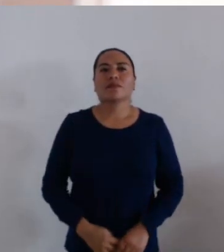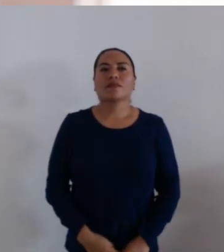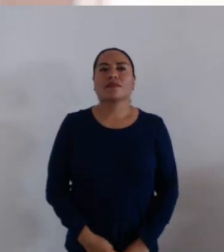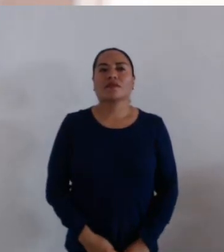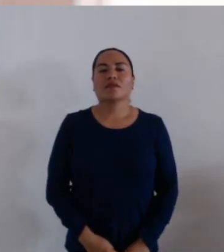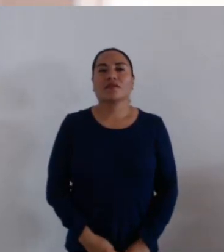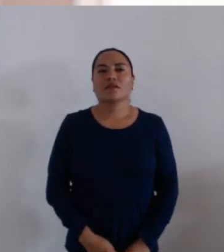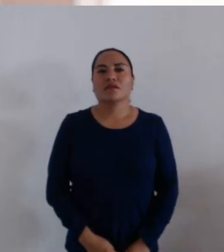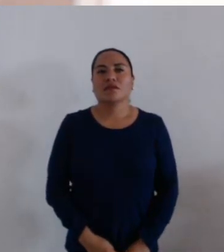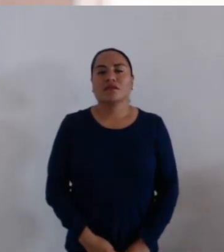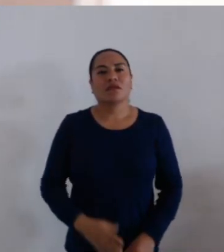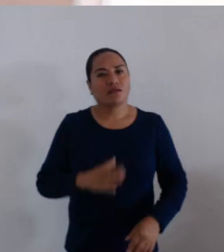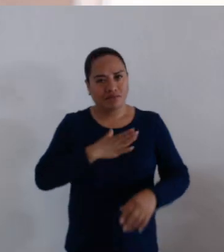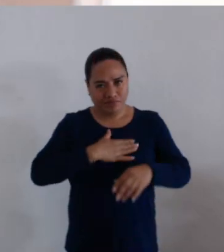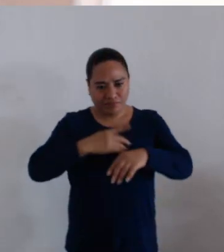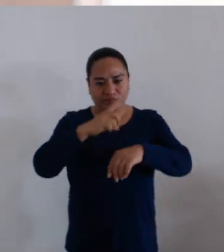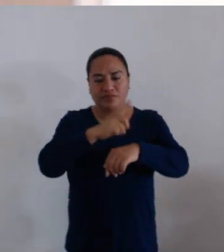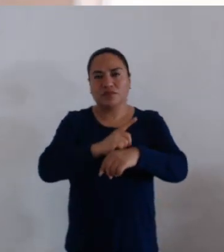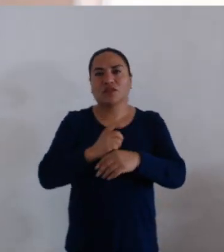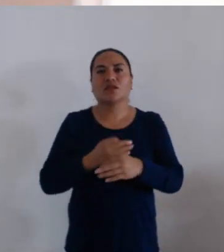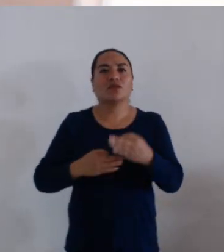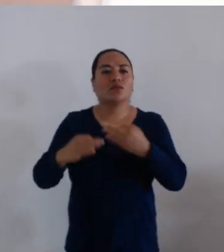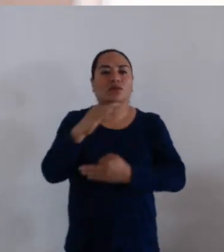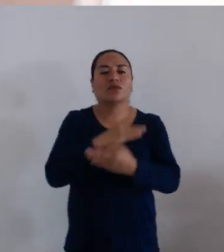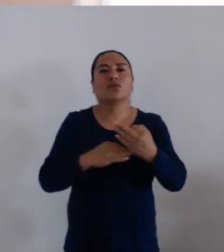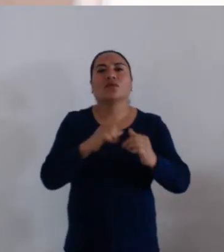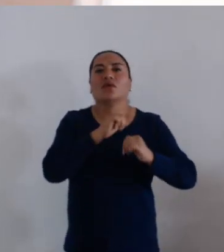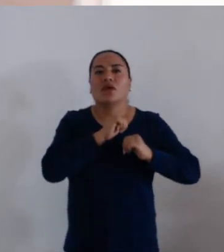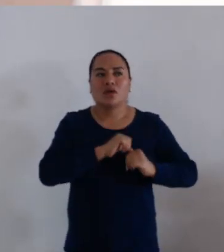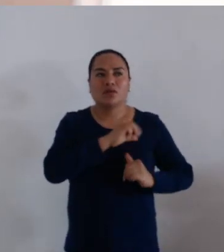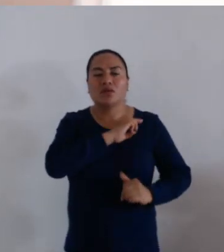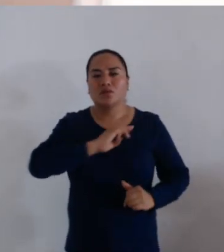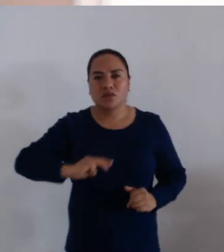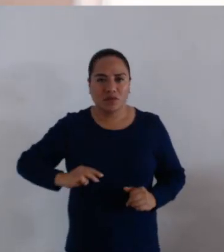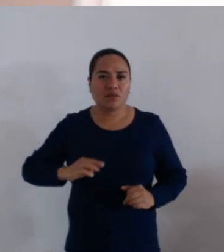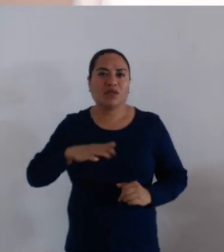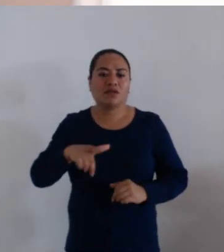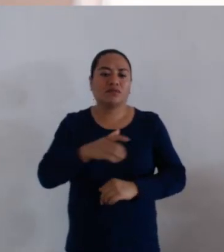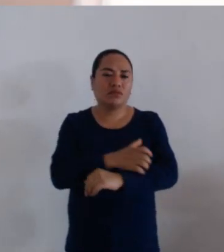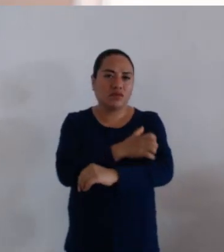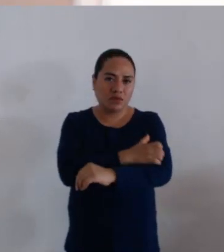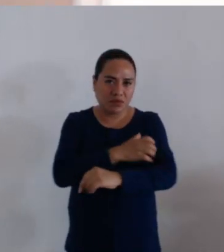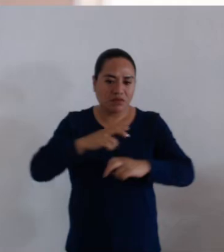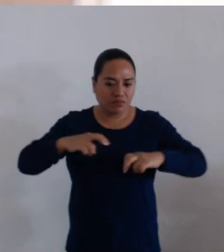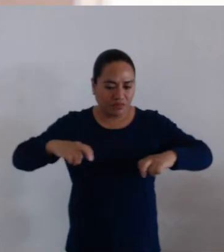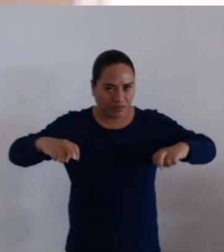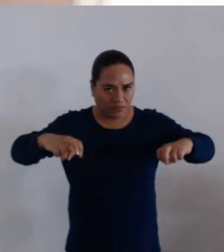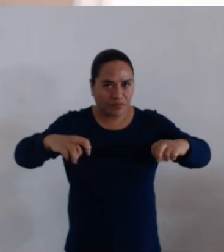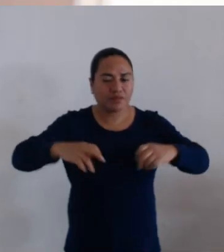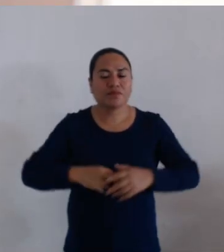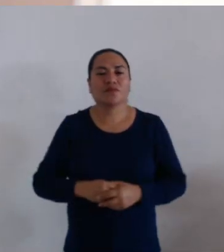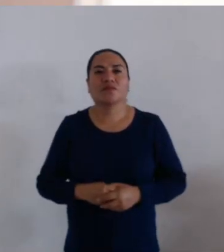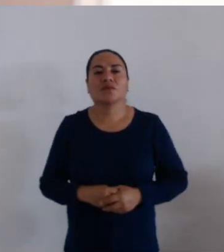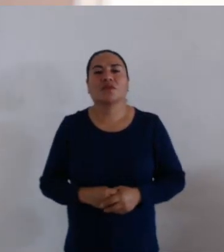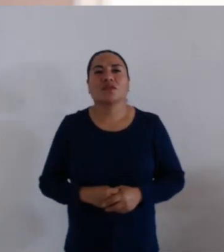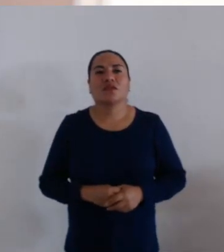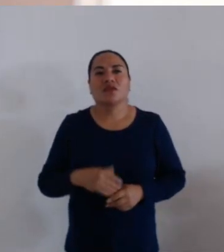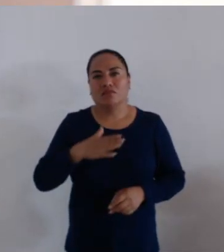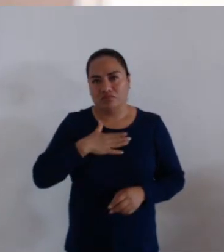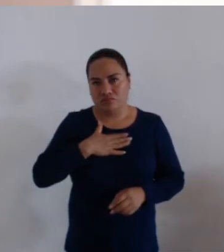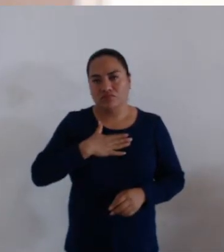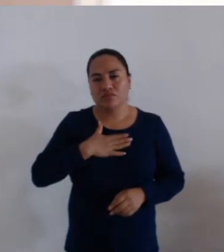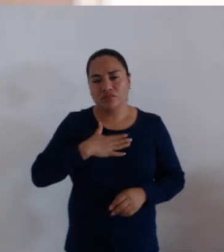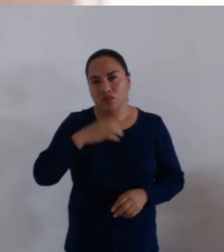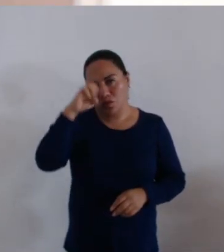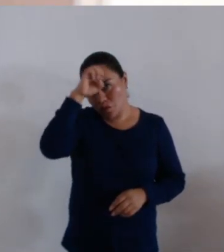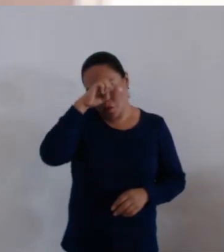Sí, buenos días compañeras o tardes, compañeras concejales. Hago uso de la palabra